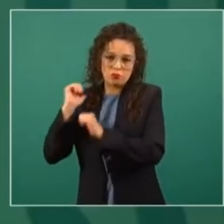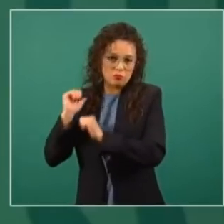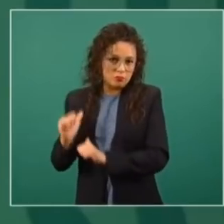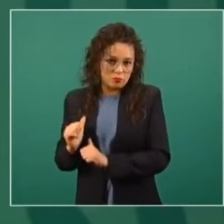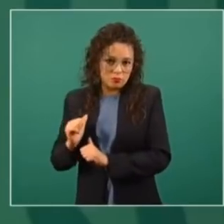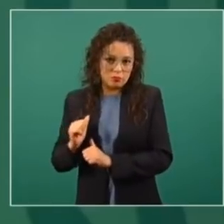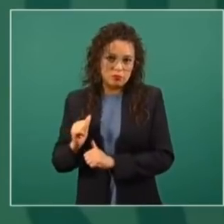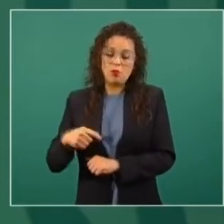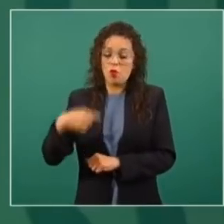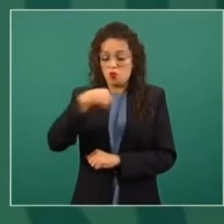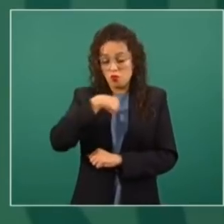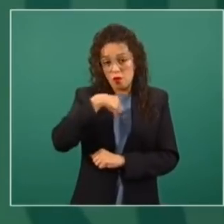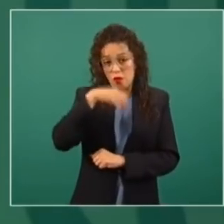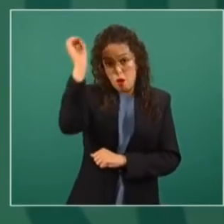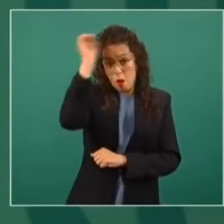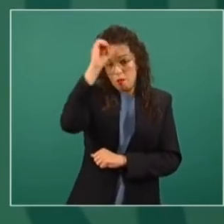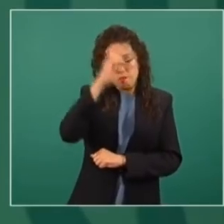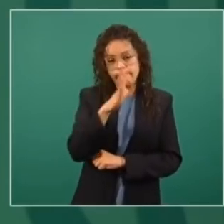por lo mismo.